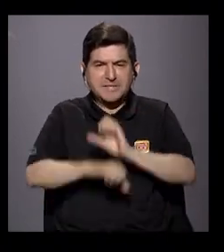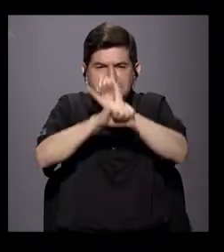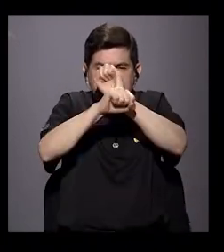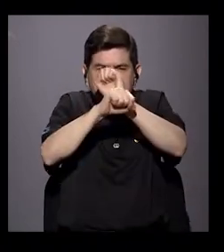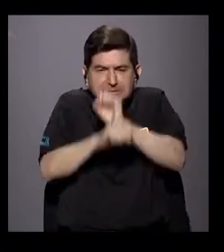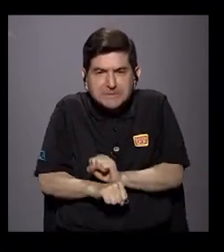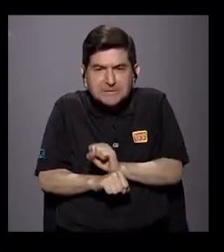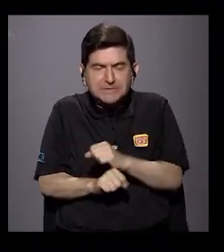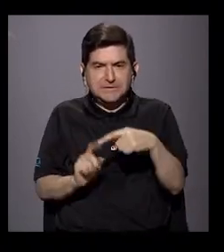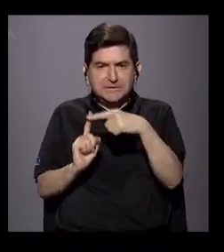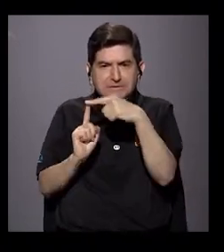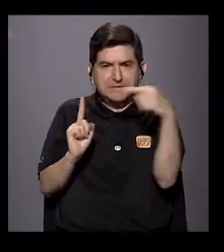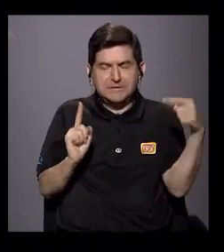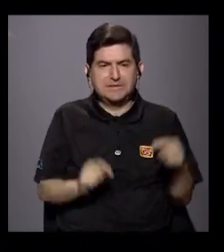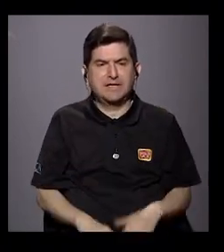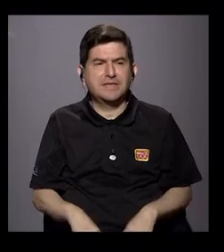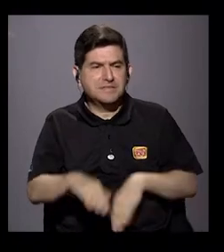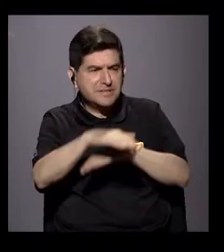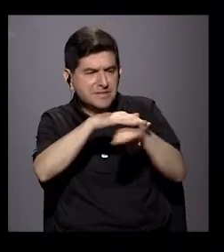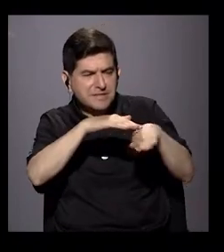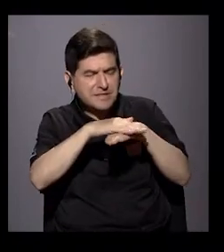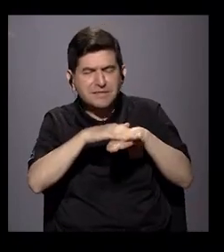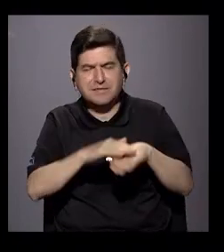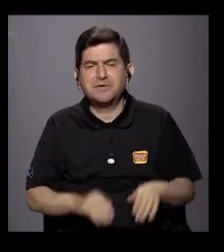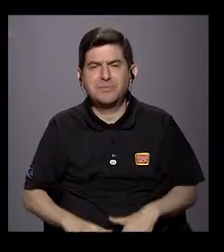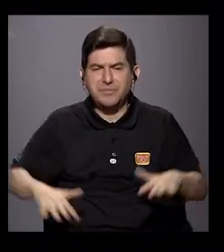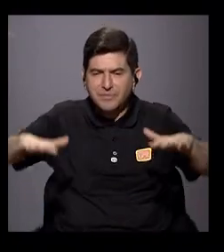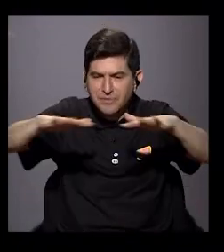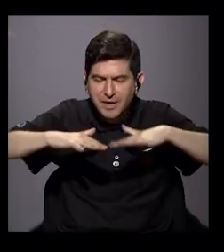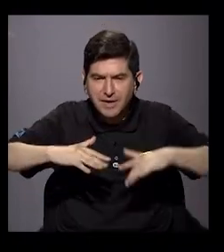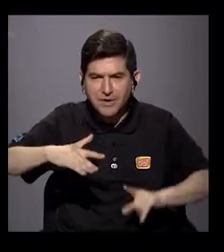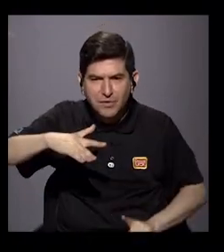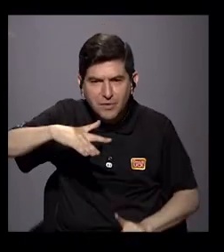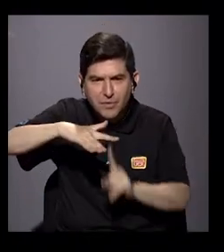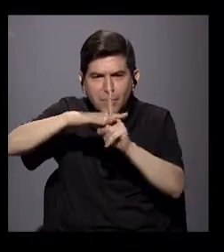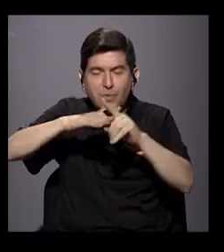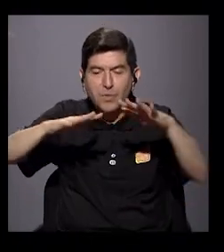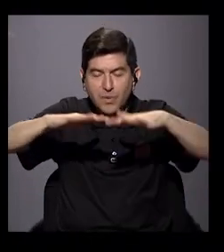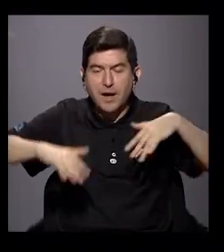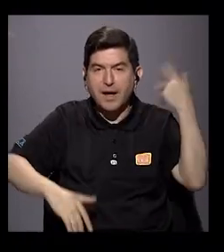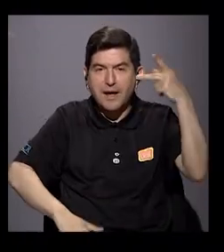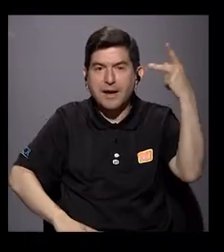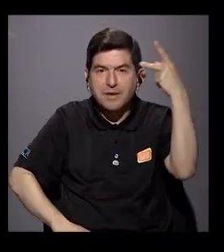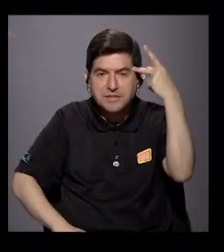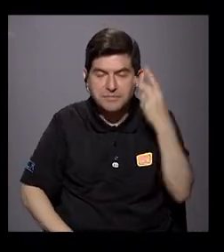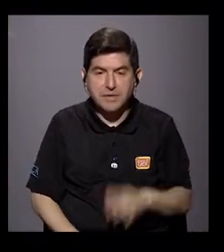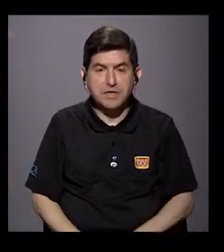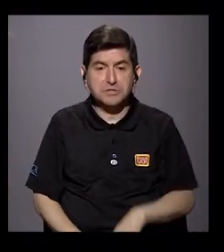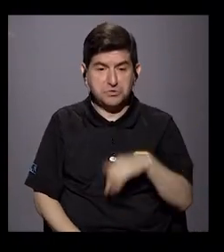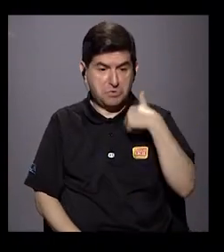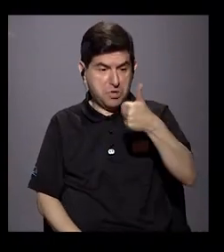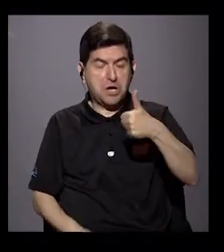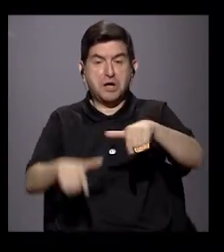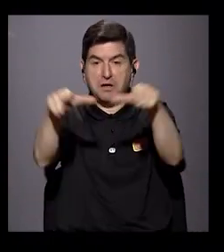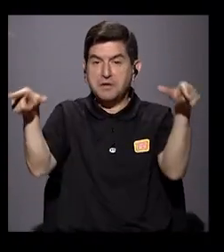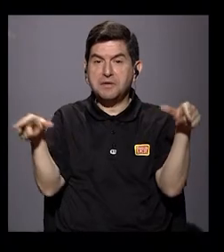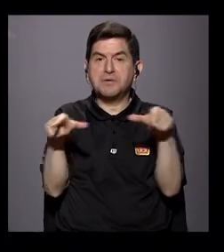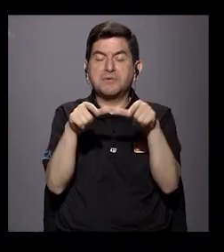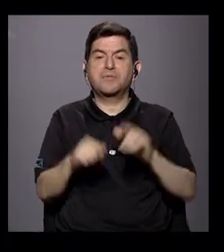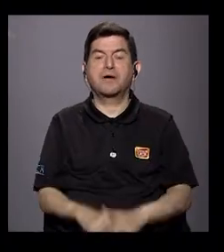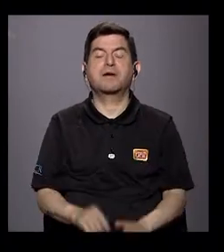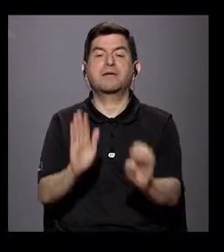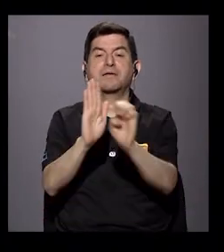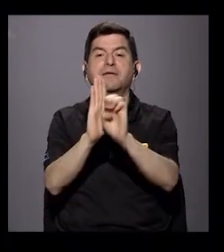desde muy bajos espacios en la arena política y conquista territorios.